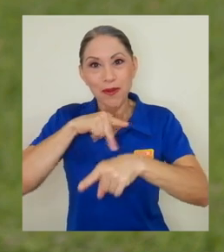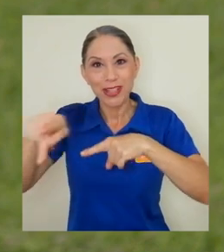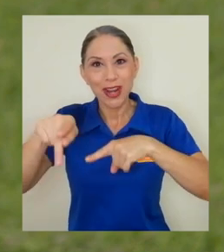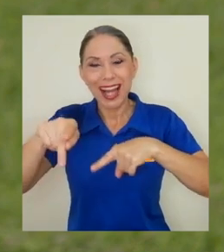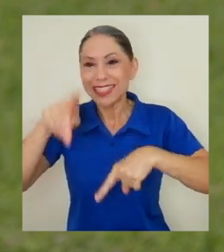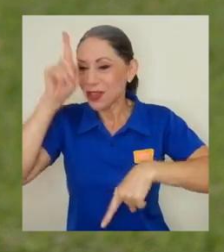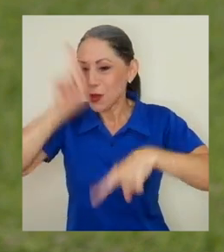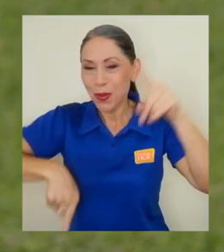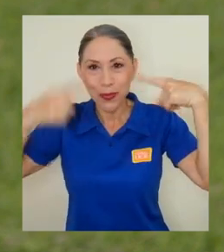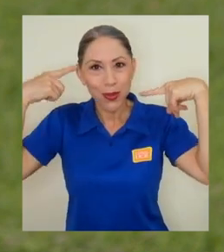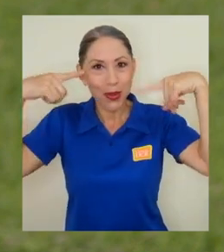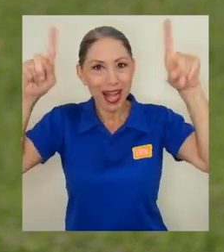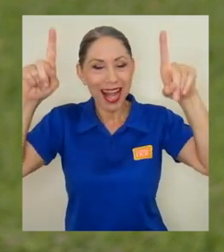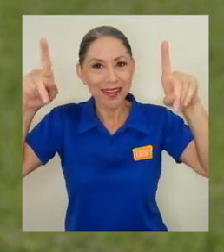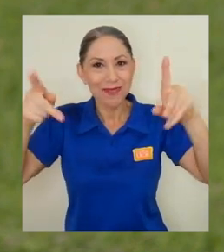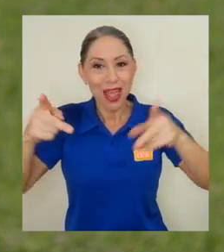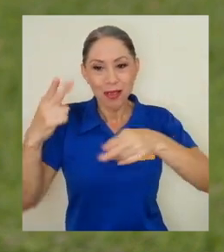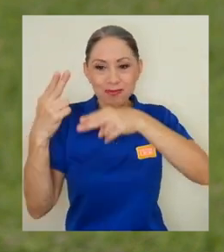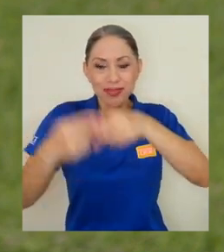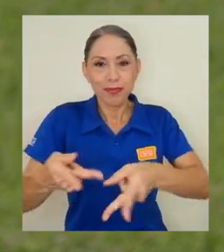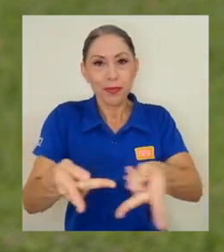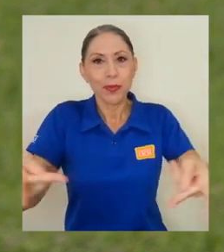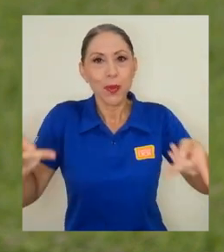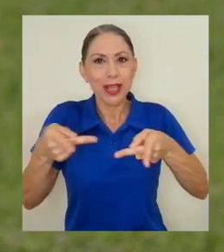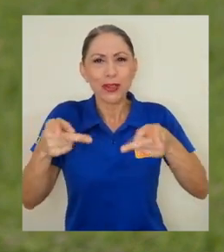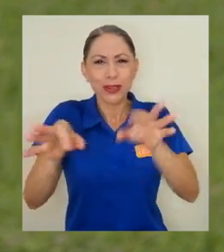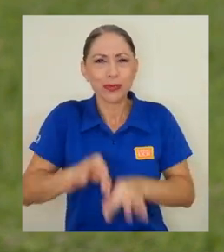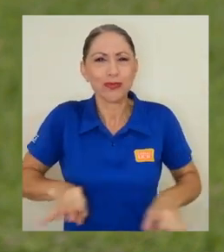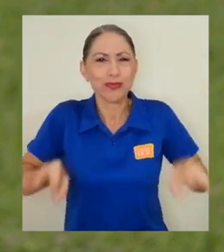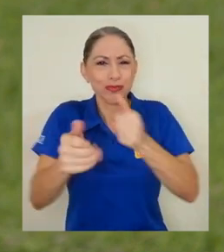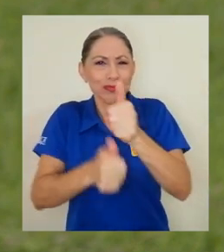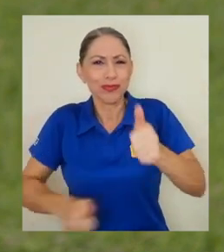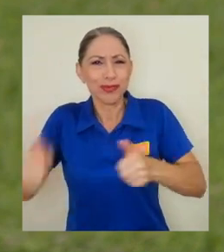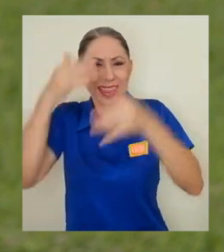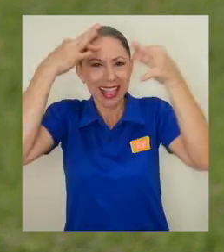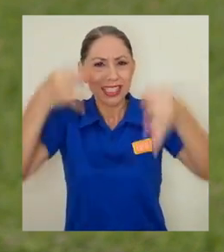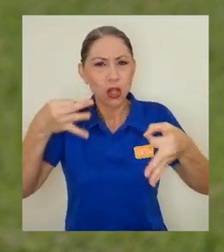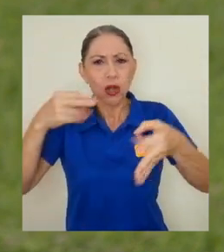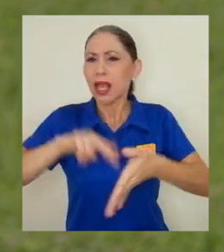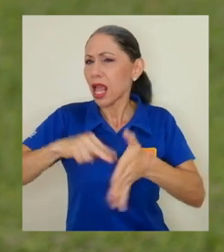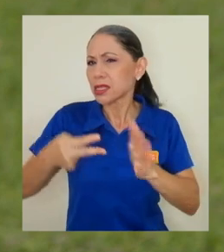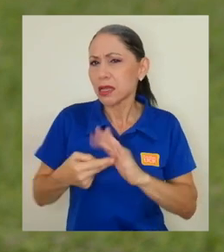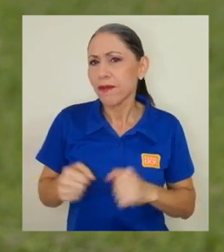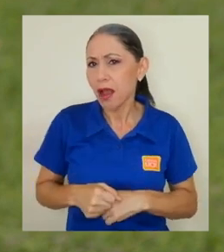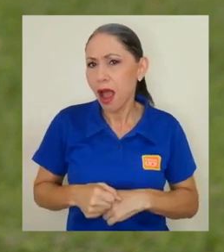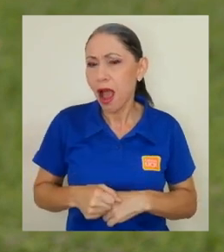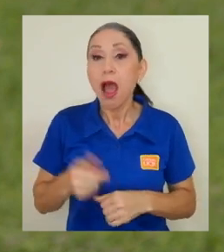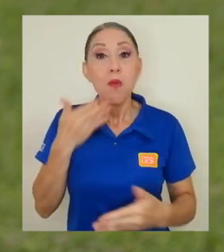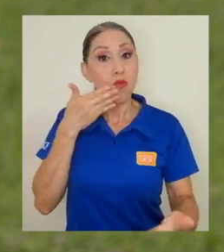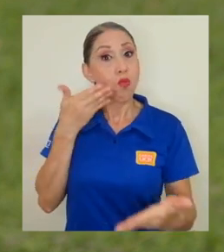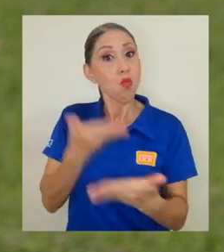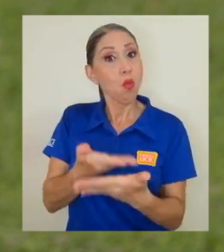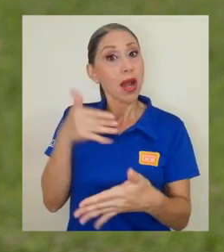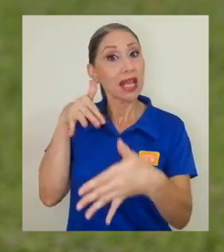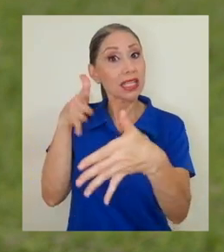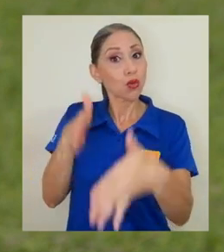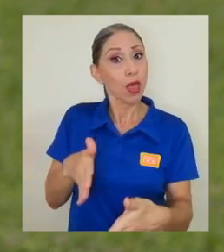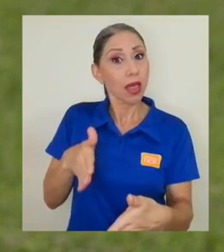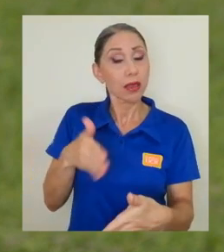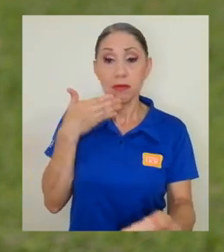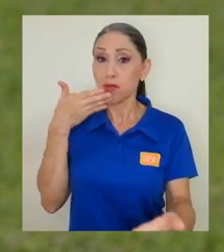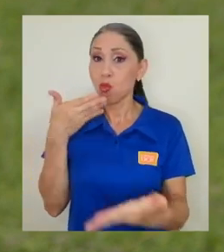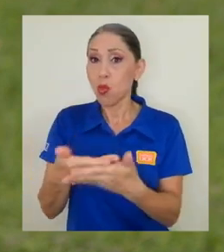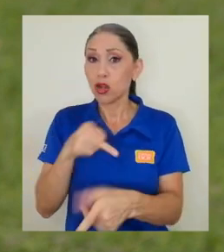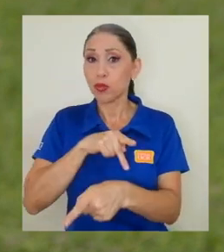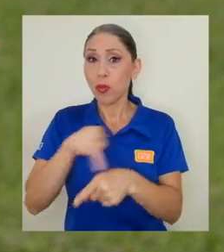a puestos de decisión. ¿Verdad? ¿Qué quiere decir esto? Que son muy buenas estudiantes, son muy buenas profesionales,